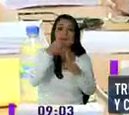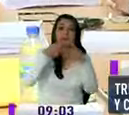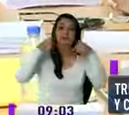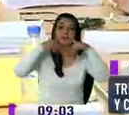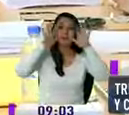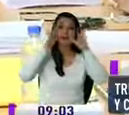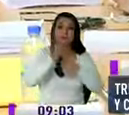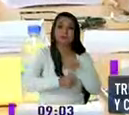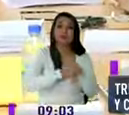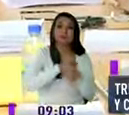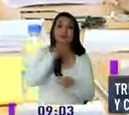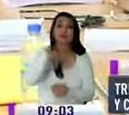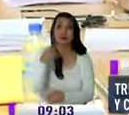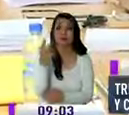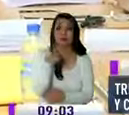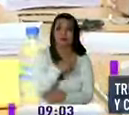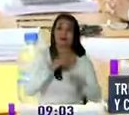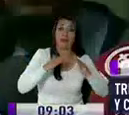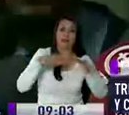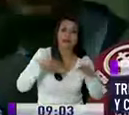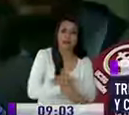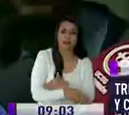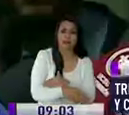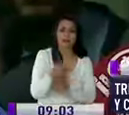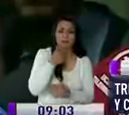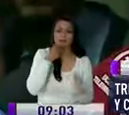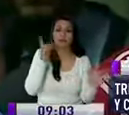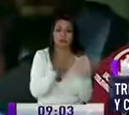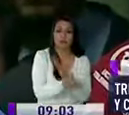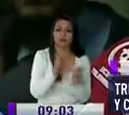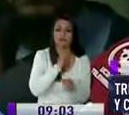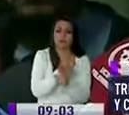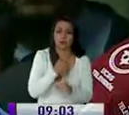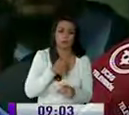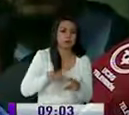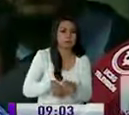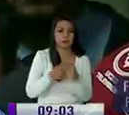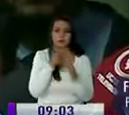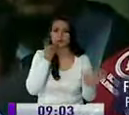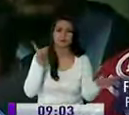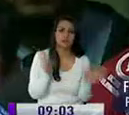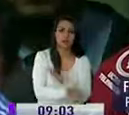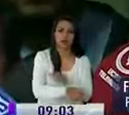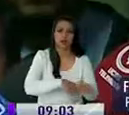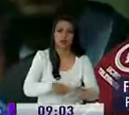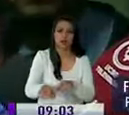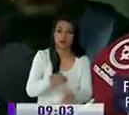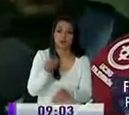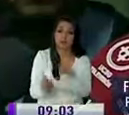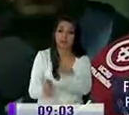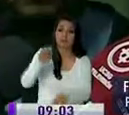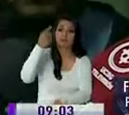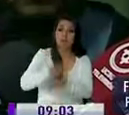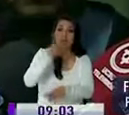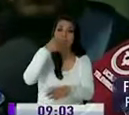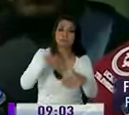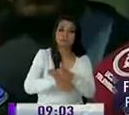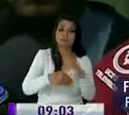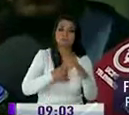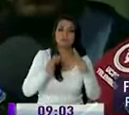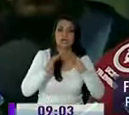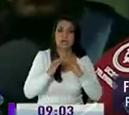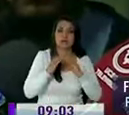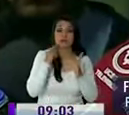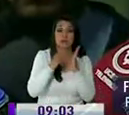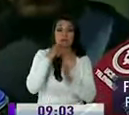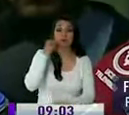2013 el allanamiento de su casa Yo voy a iniciar acciones contra todos los que ordenaron el allanamiento me refiero